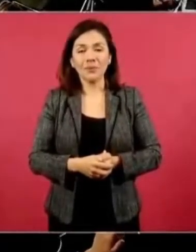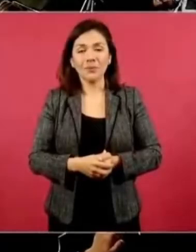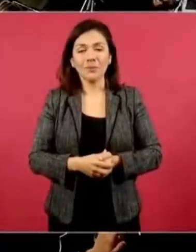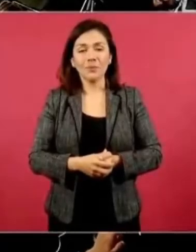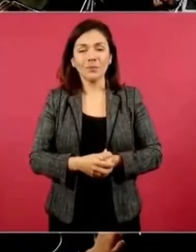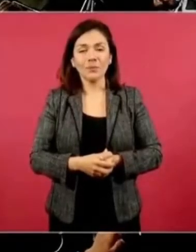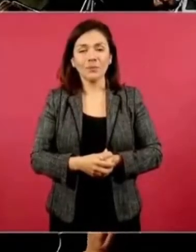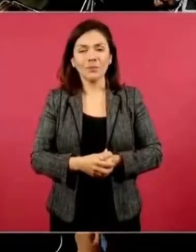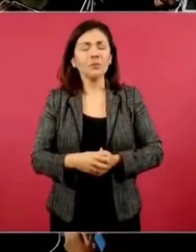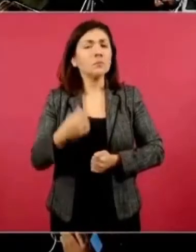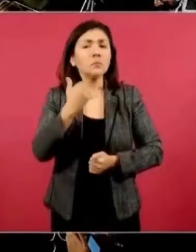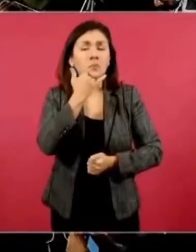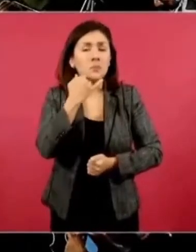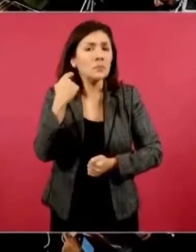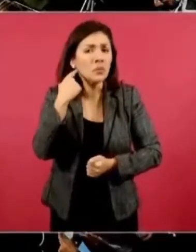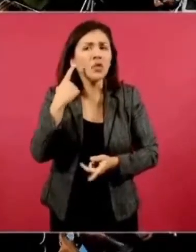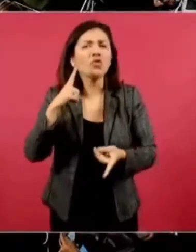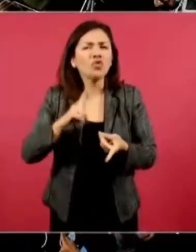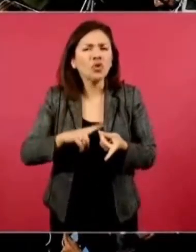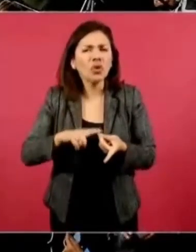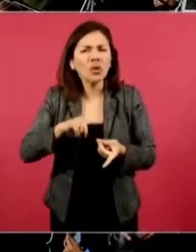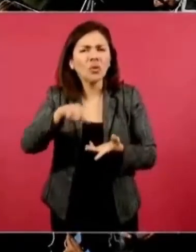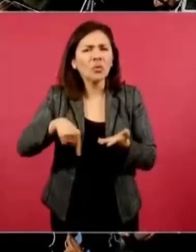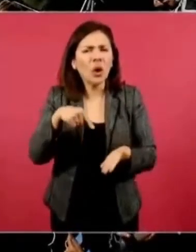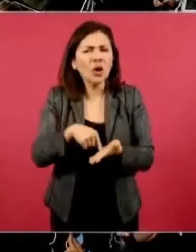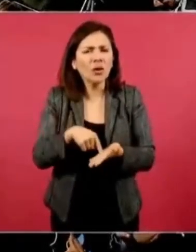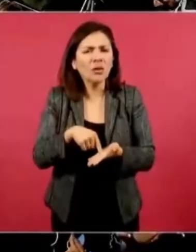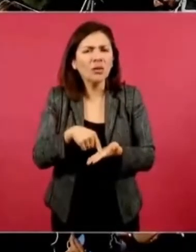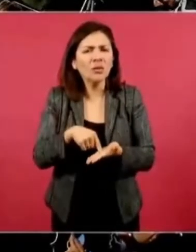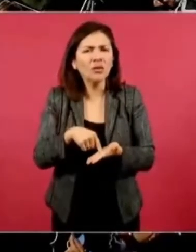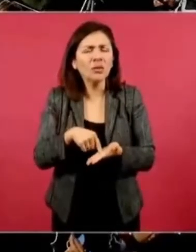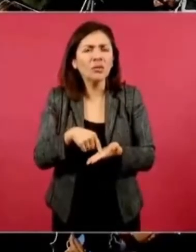¿Dónde? ¿Dónde? No.